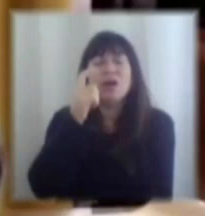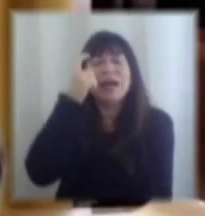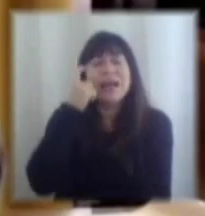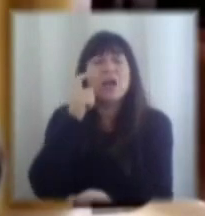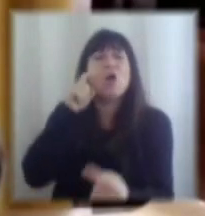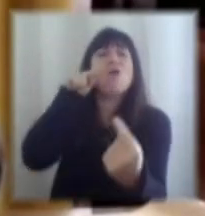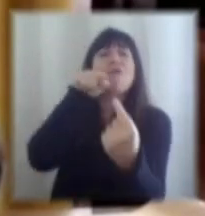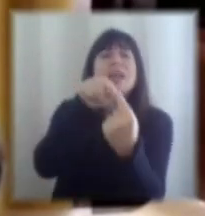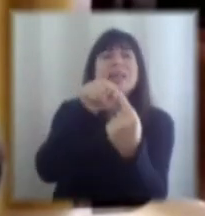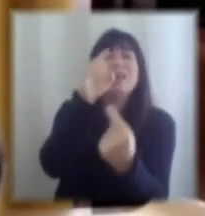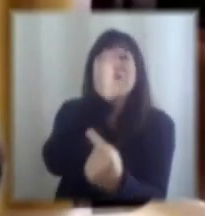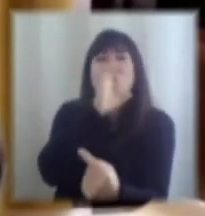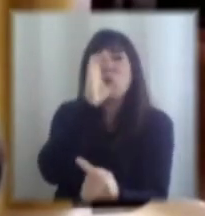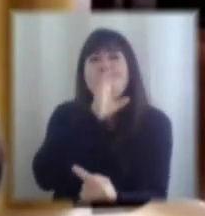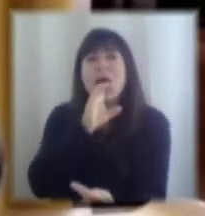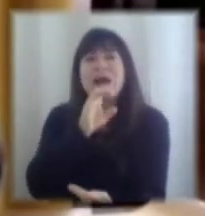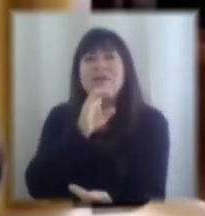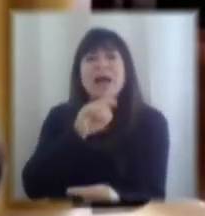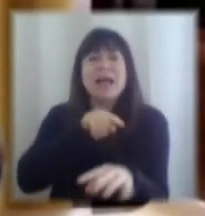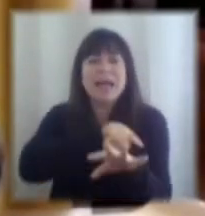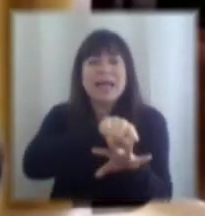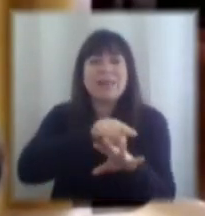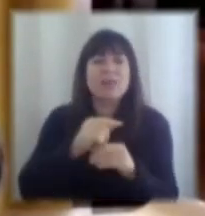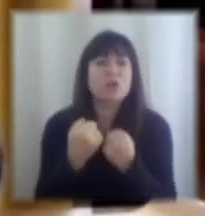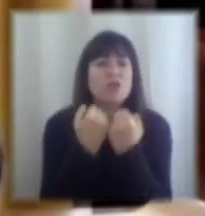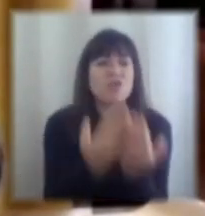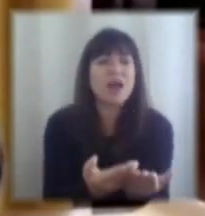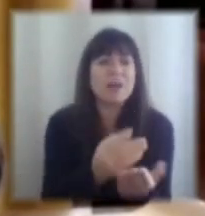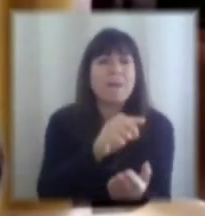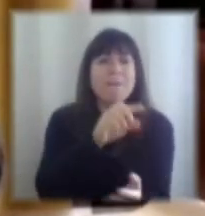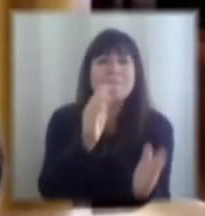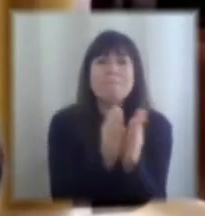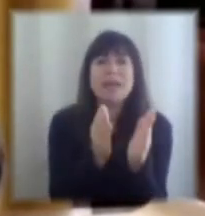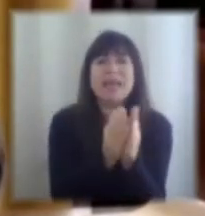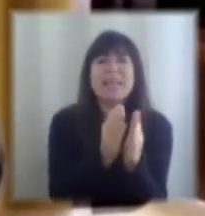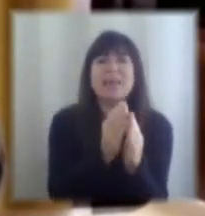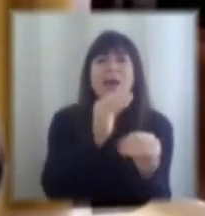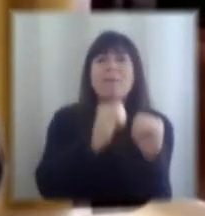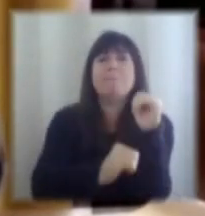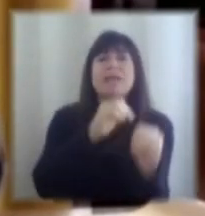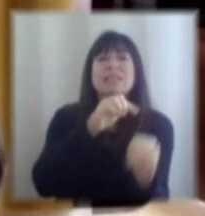buscado que es expandir el crédito para la pyme ese objetivo se está logrando con fuerza